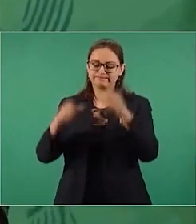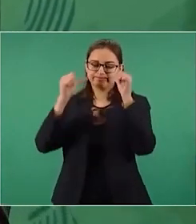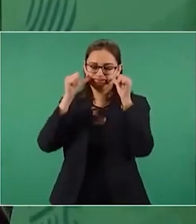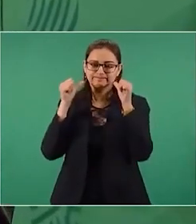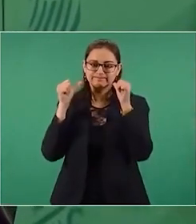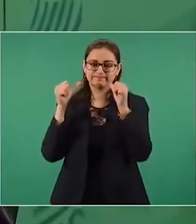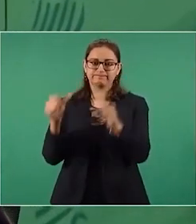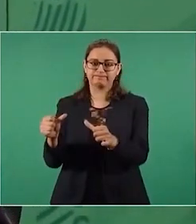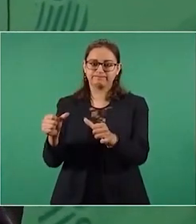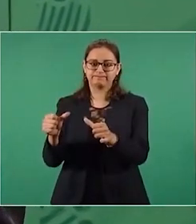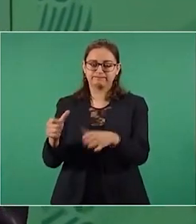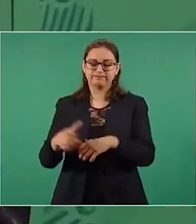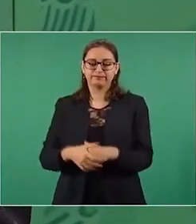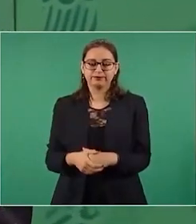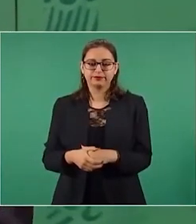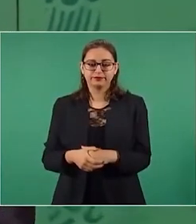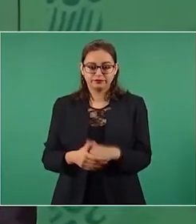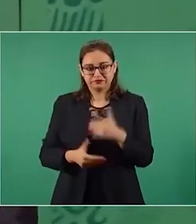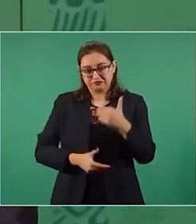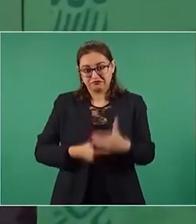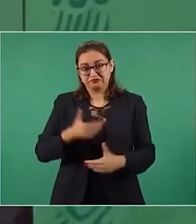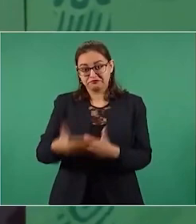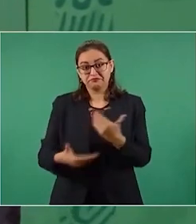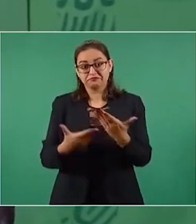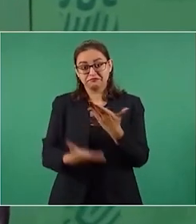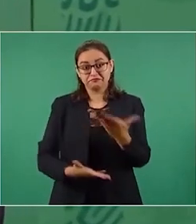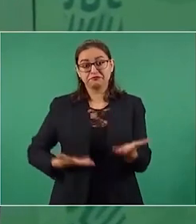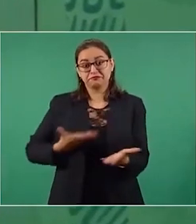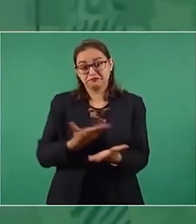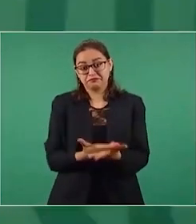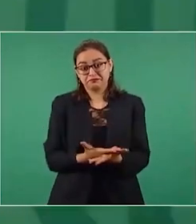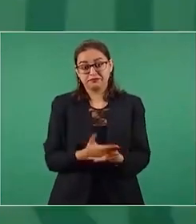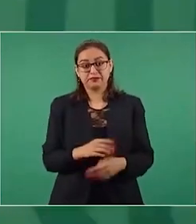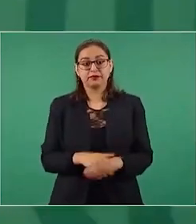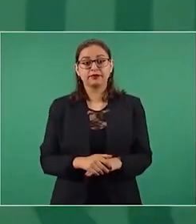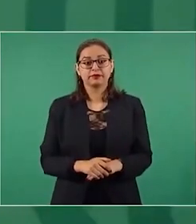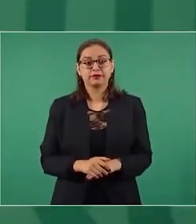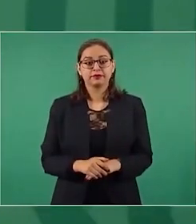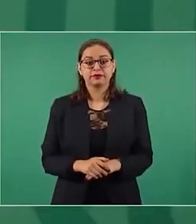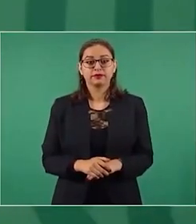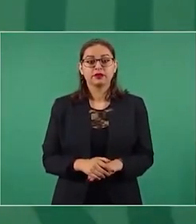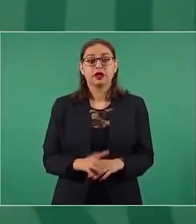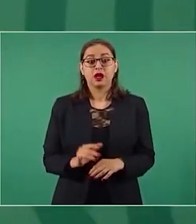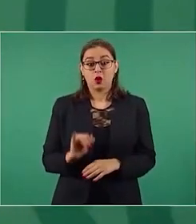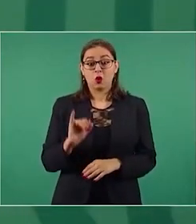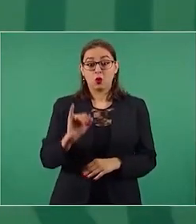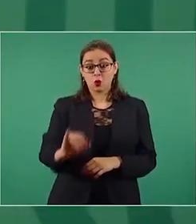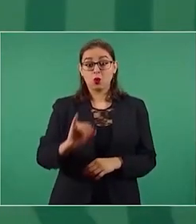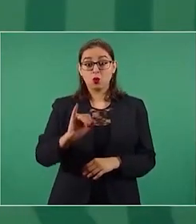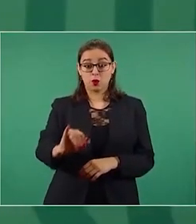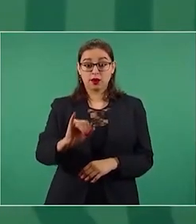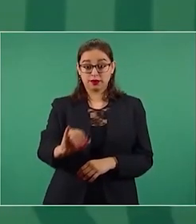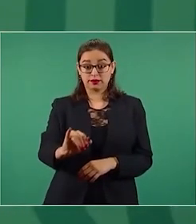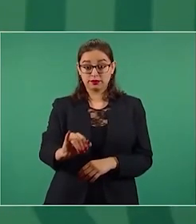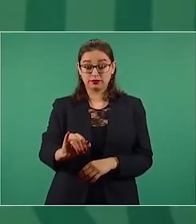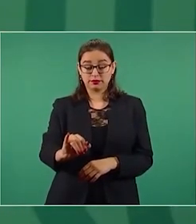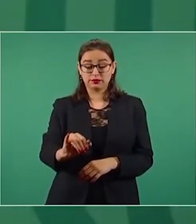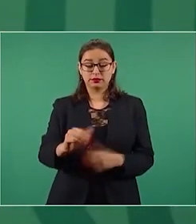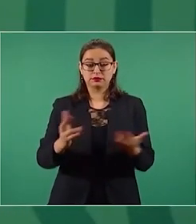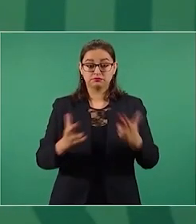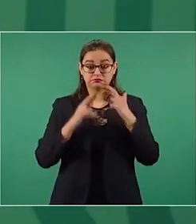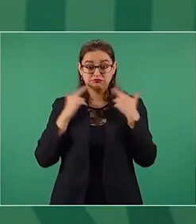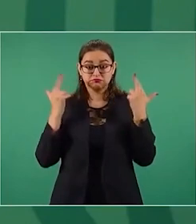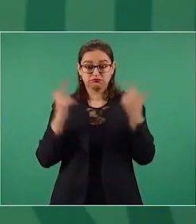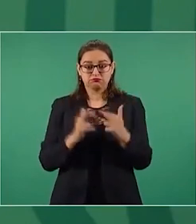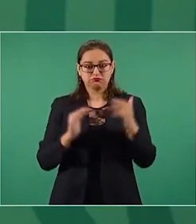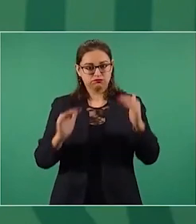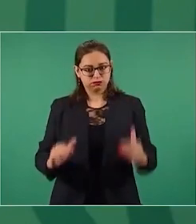el fenómeno migratorio. Y eso es lo que estamos planteando. Y ahora, el jueves, va a haber una reunión de alto